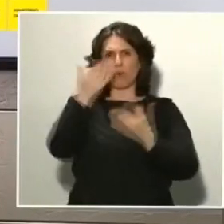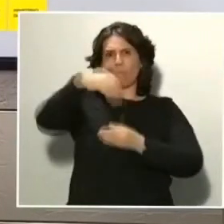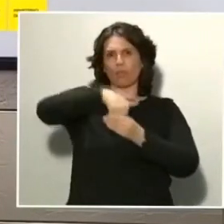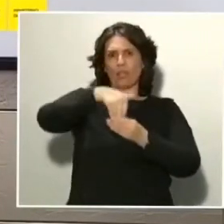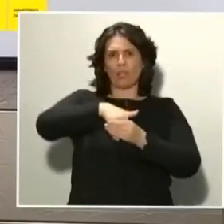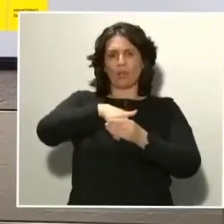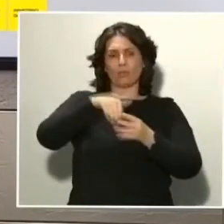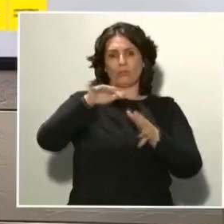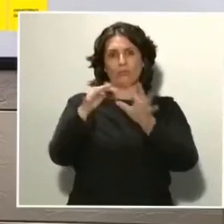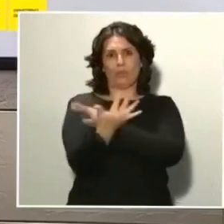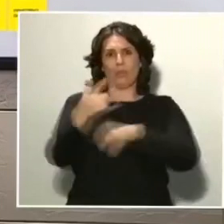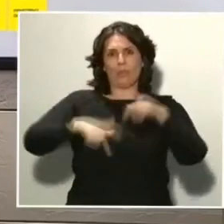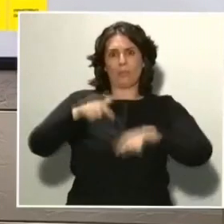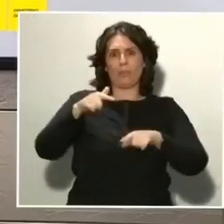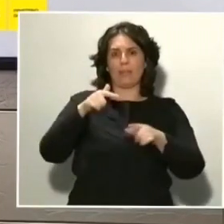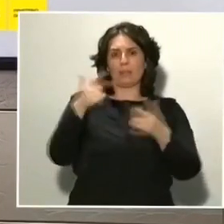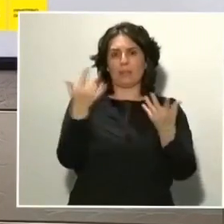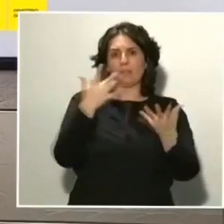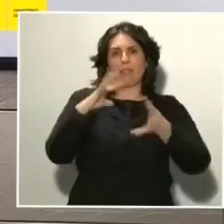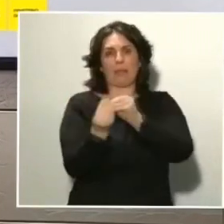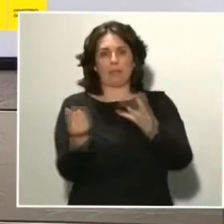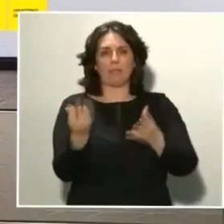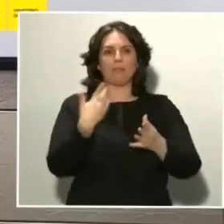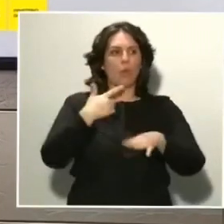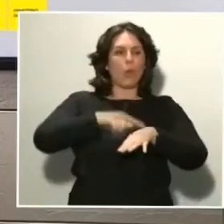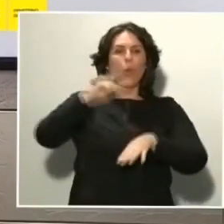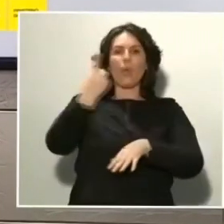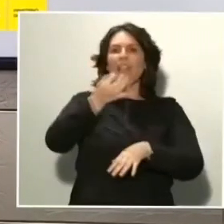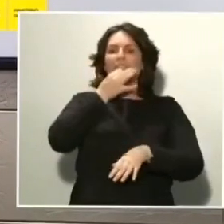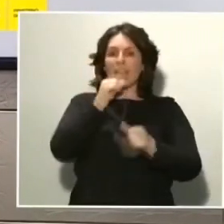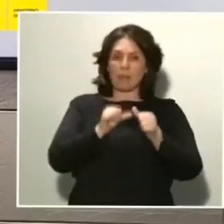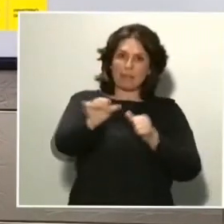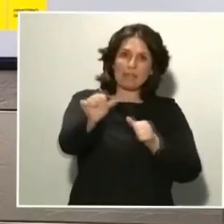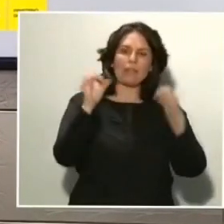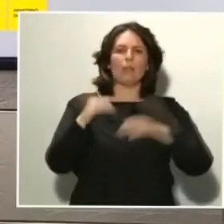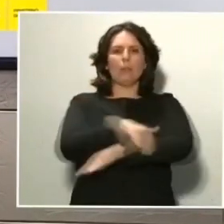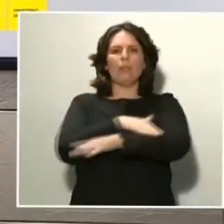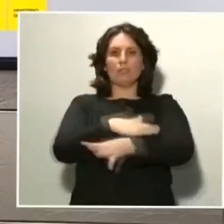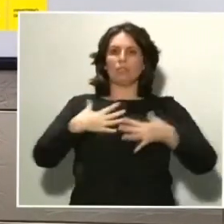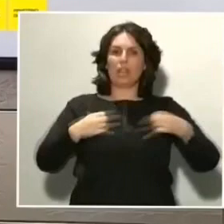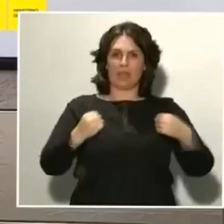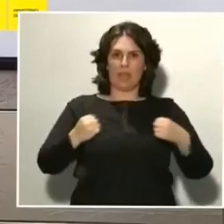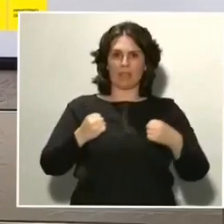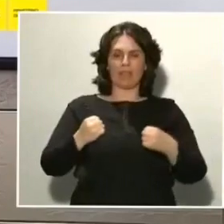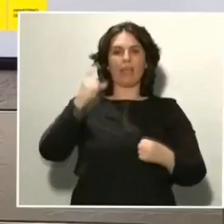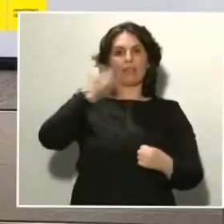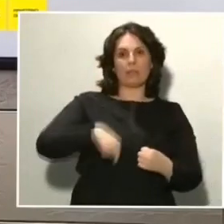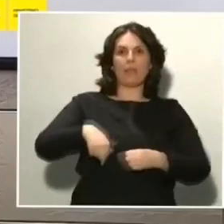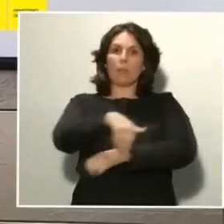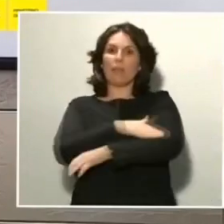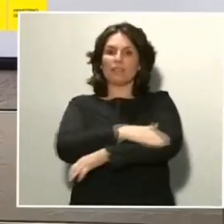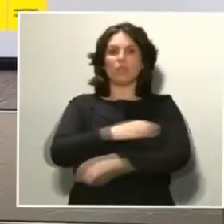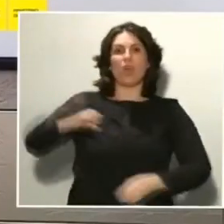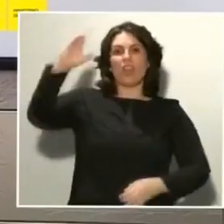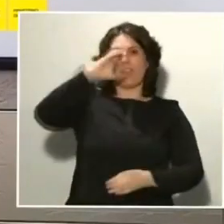aplicarán tolerancia cero. Aunque actuaremos con proporcionalidad caso a caso, ante los incumplimientos tendremos tolerancia cero,